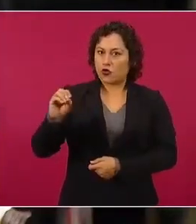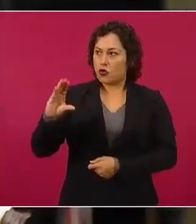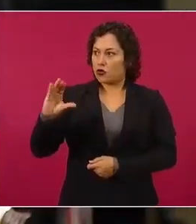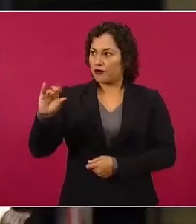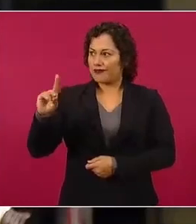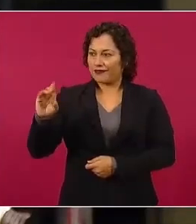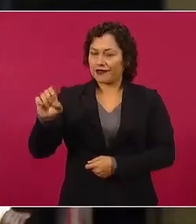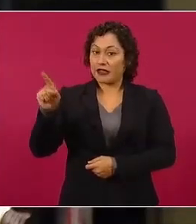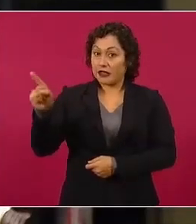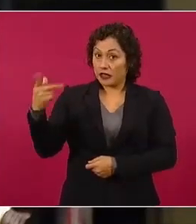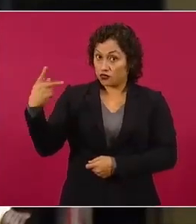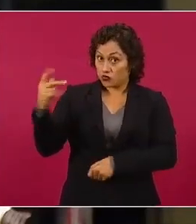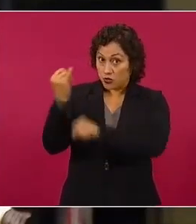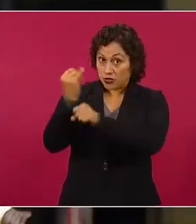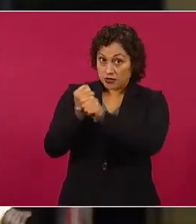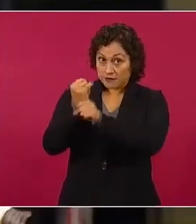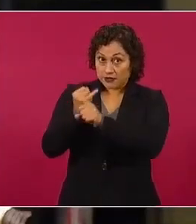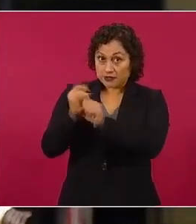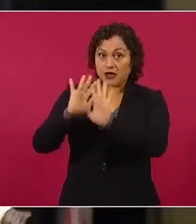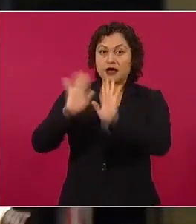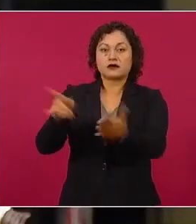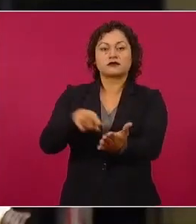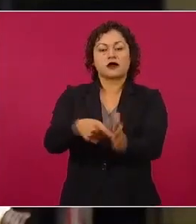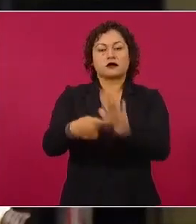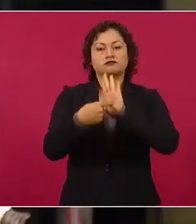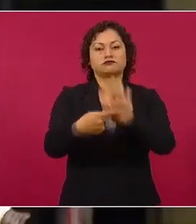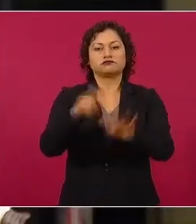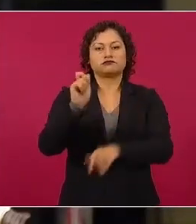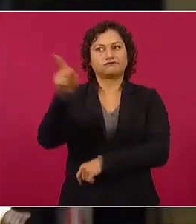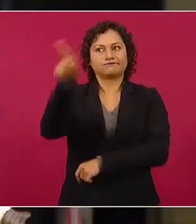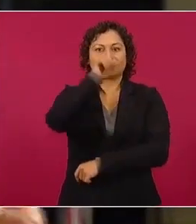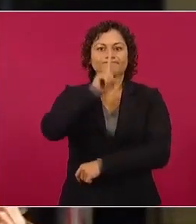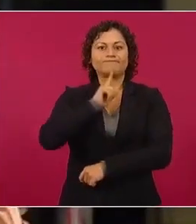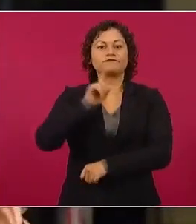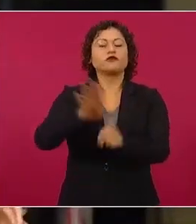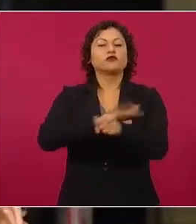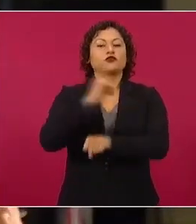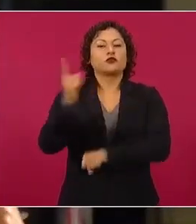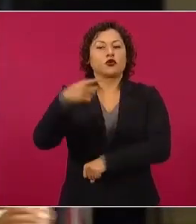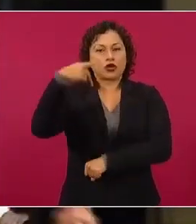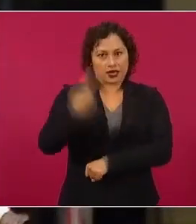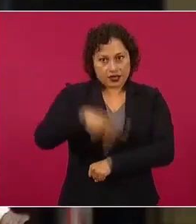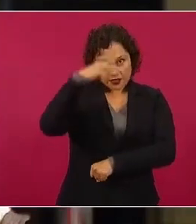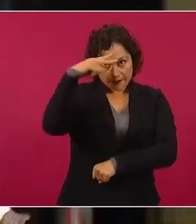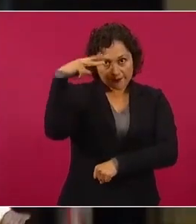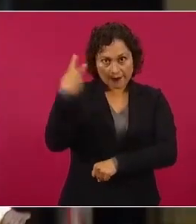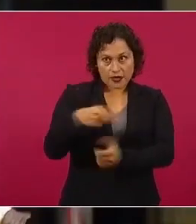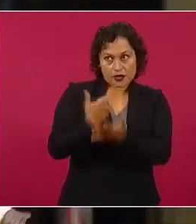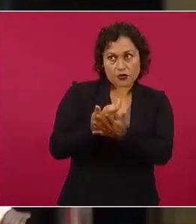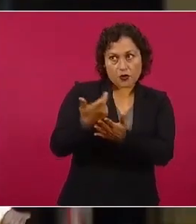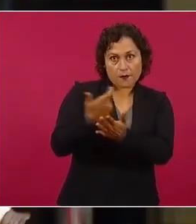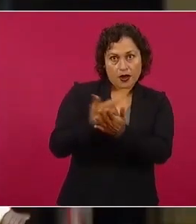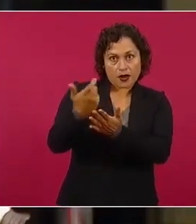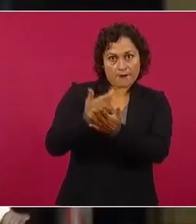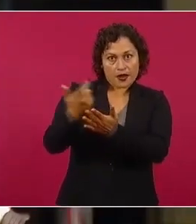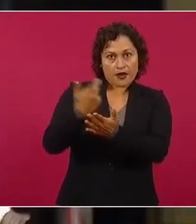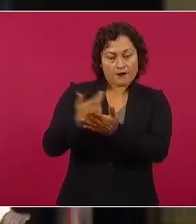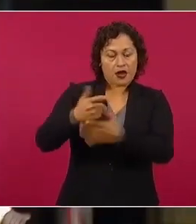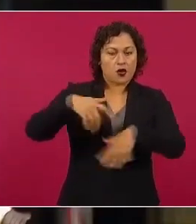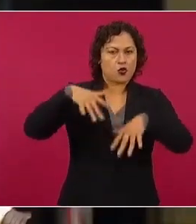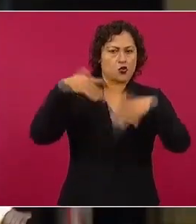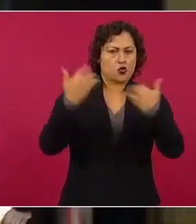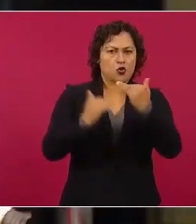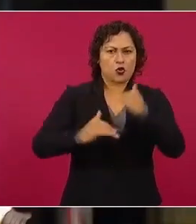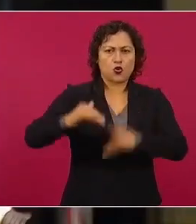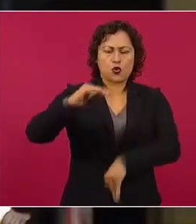se ha demostrado que se trata de una falacia, pues los sueldos que paga México a sus representantes superan por mucho